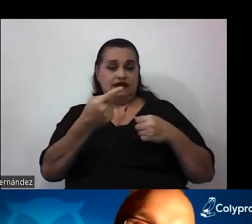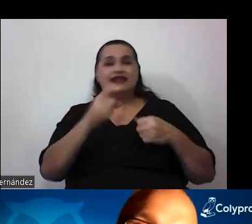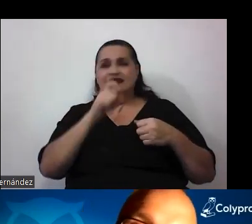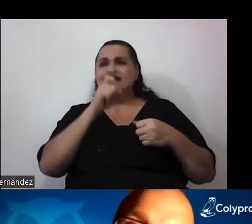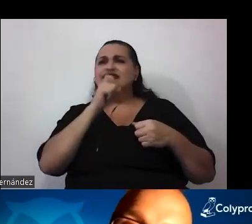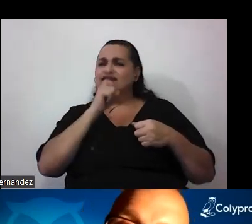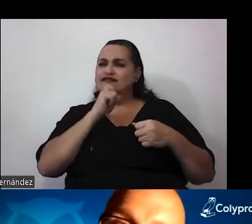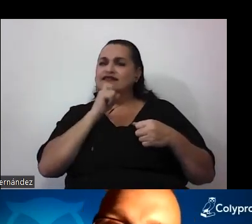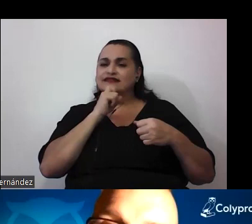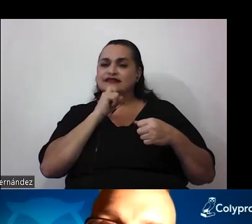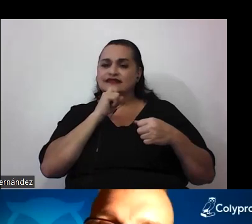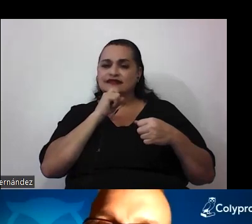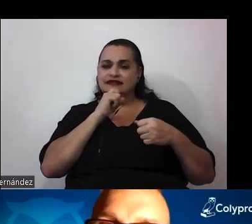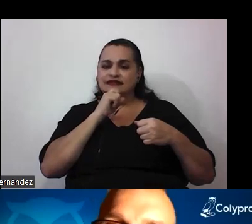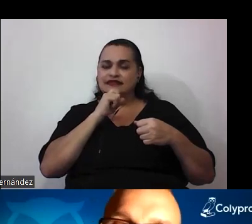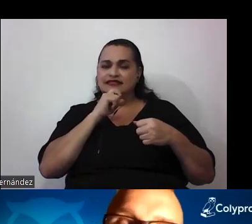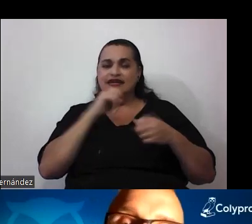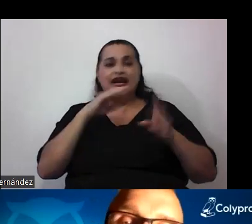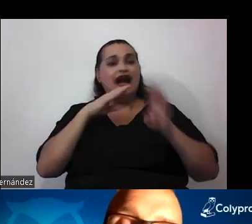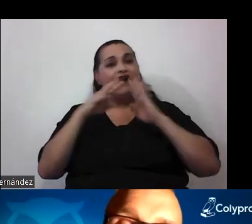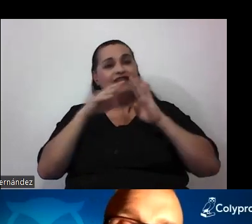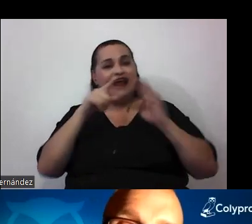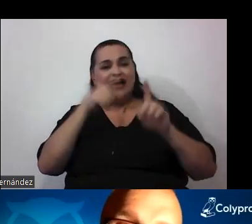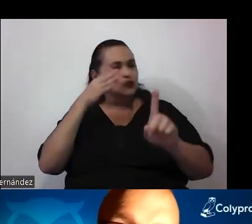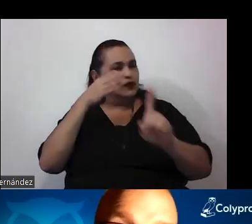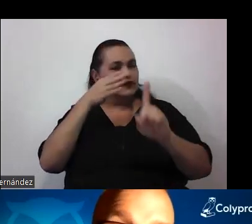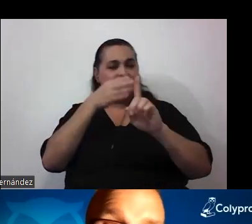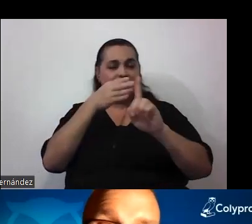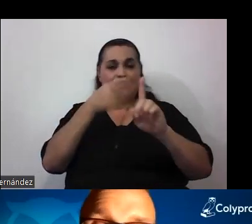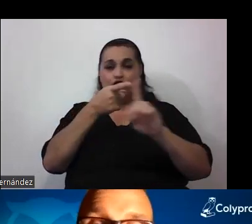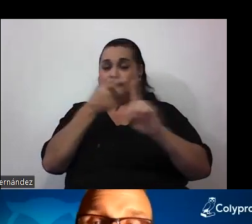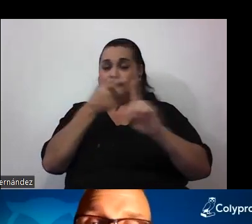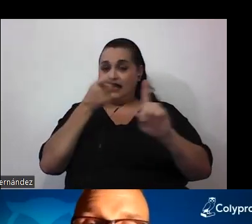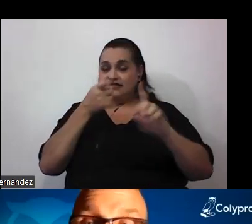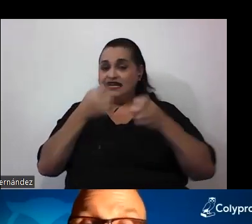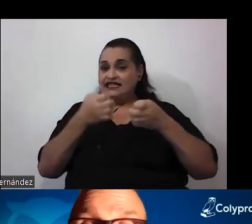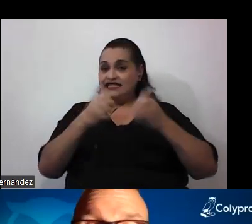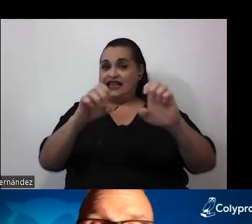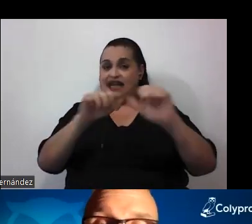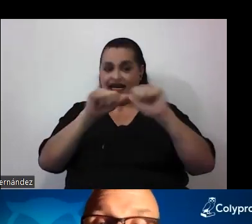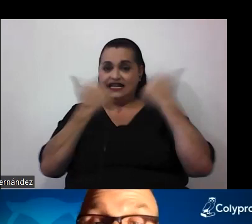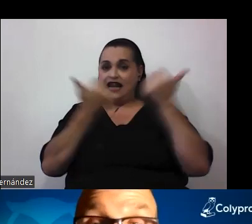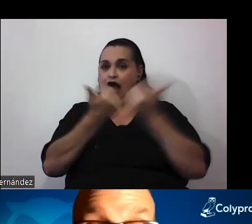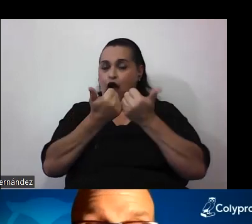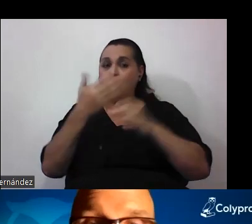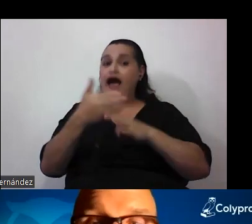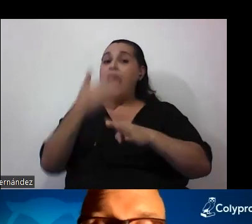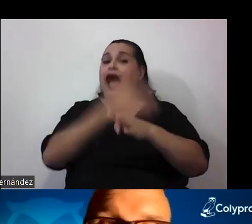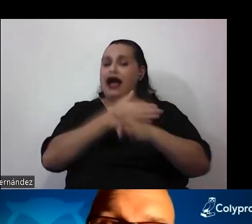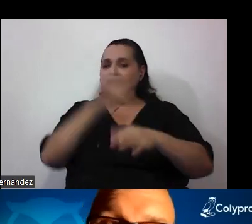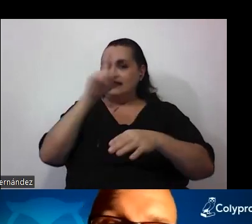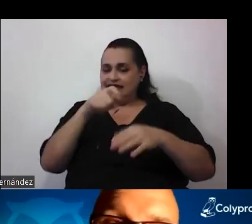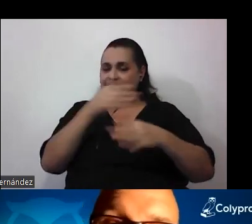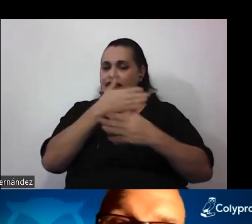abordar estas cuestiones directamente desde las estrategias del aula sin antes compartir un marco teórico,